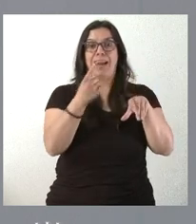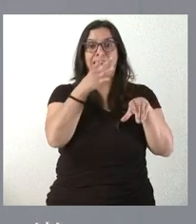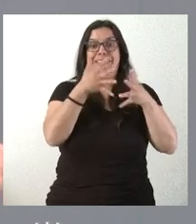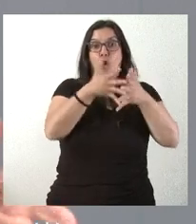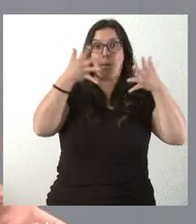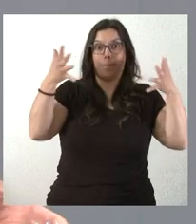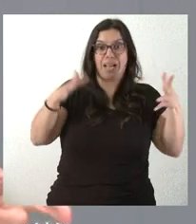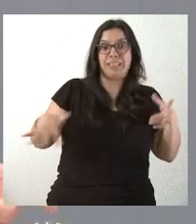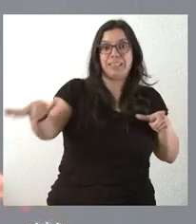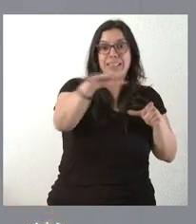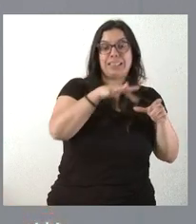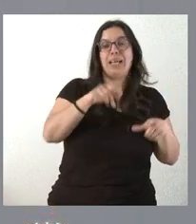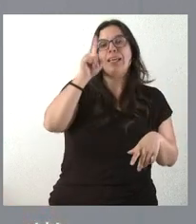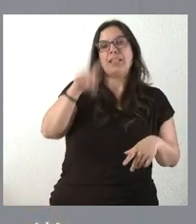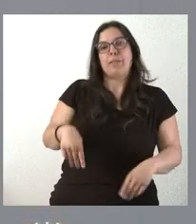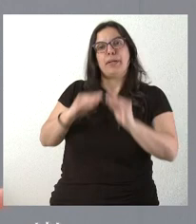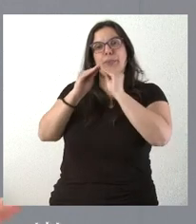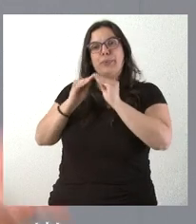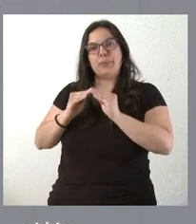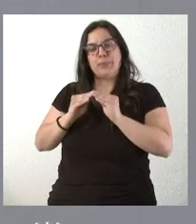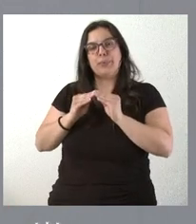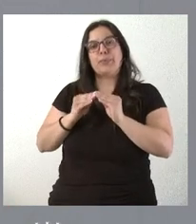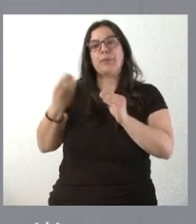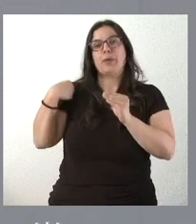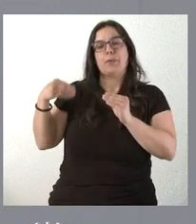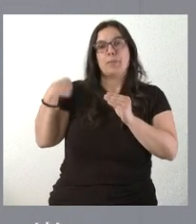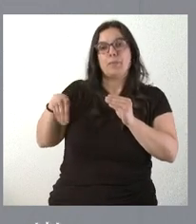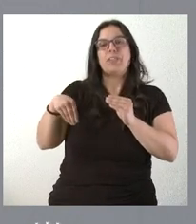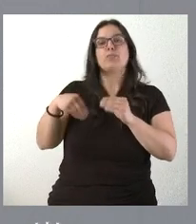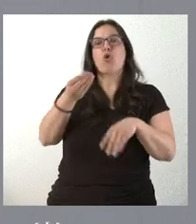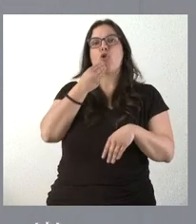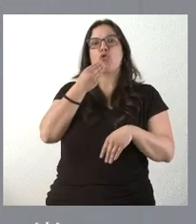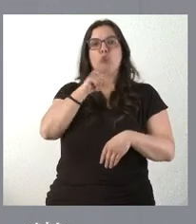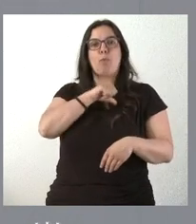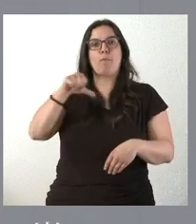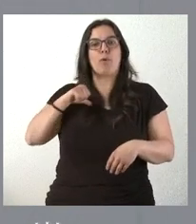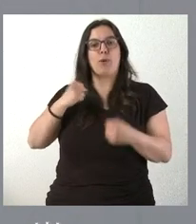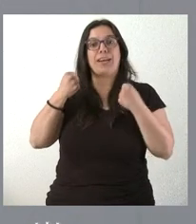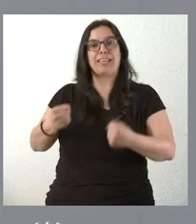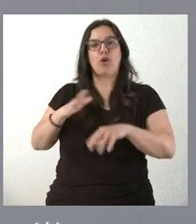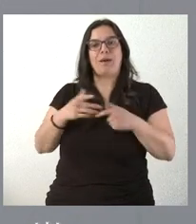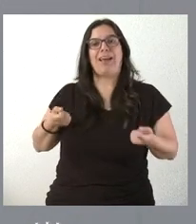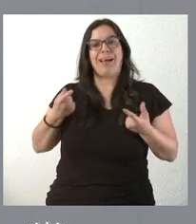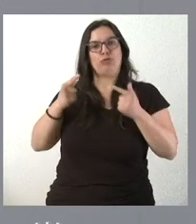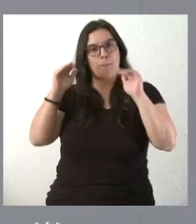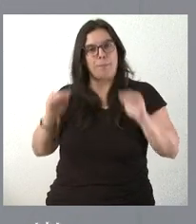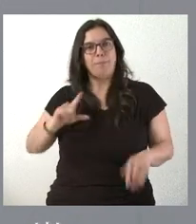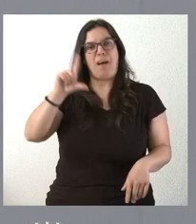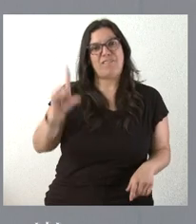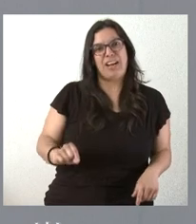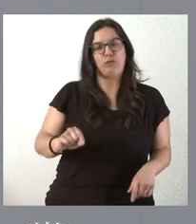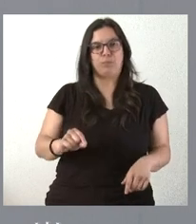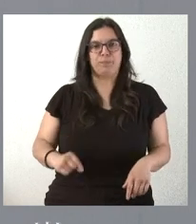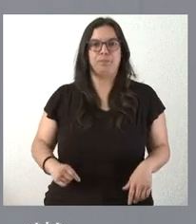como en la instalación de fuentes de autoconsumo energético para abaratar el coste que estos regadíos tienen para las